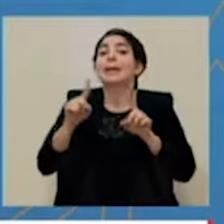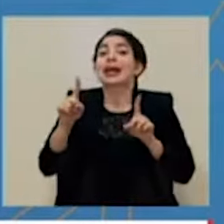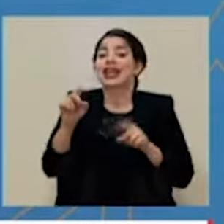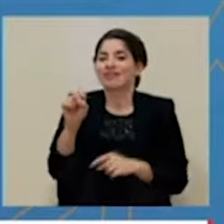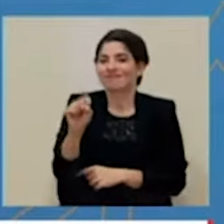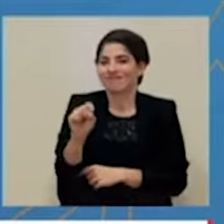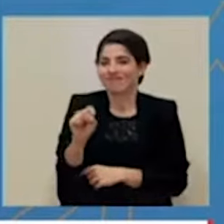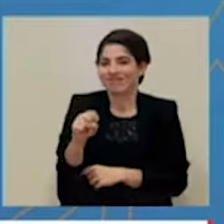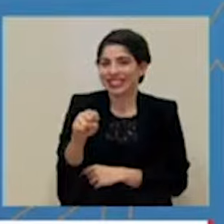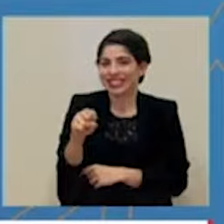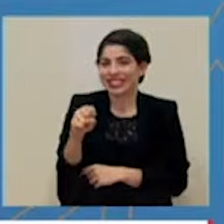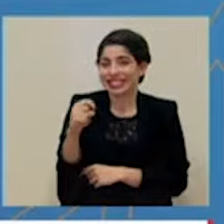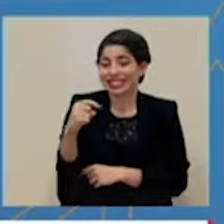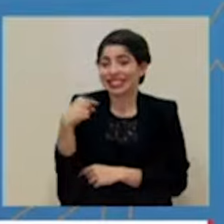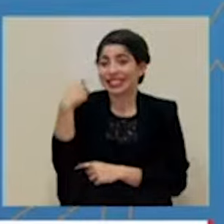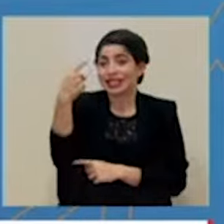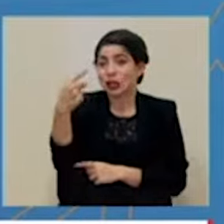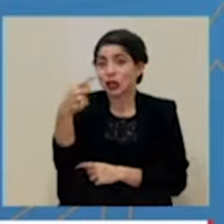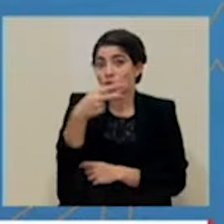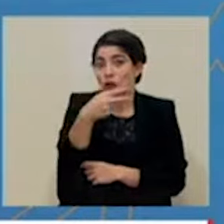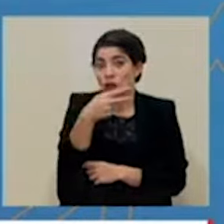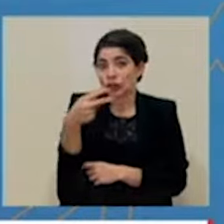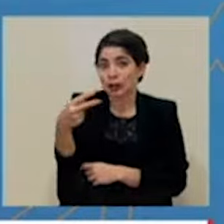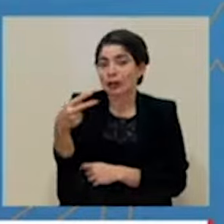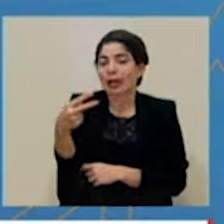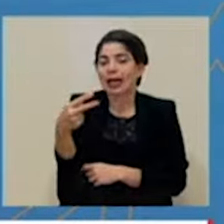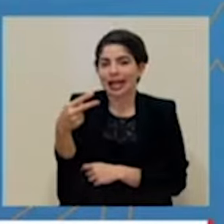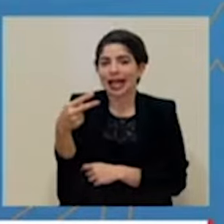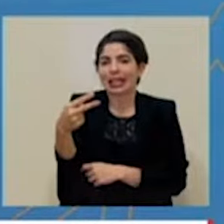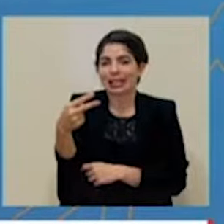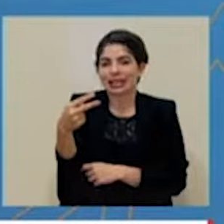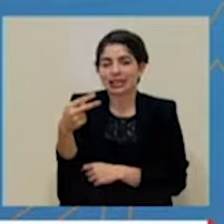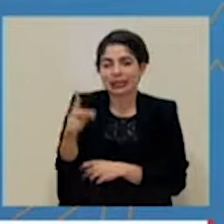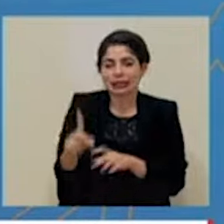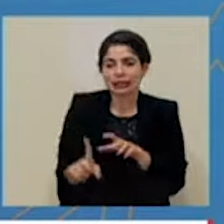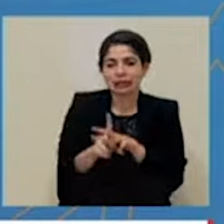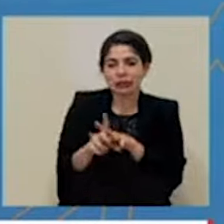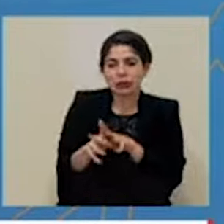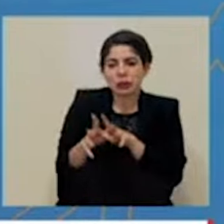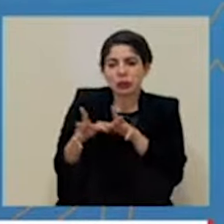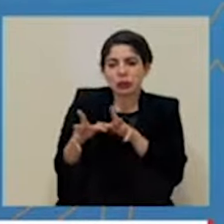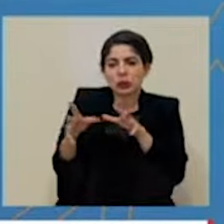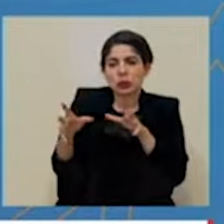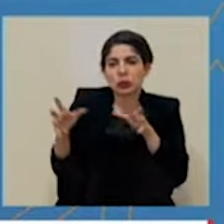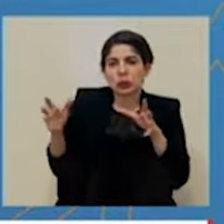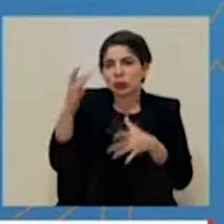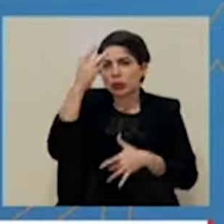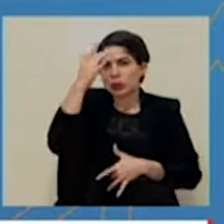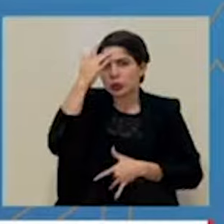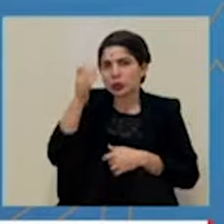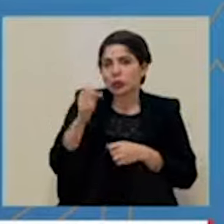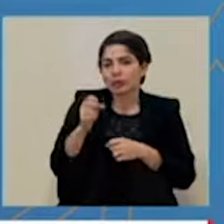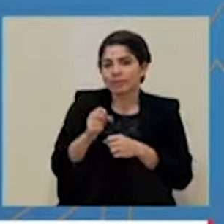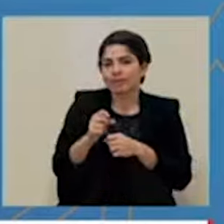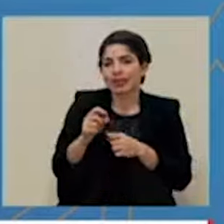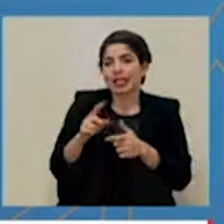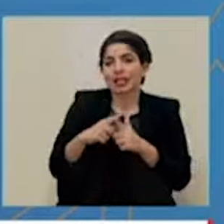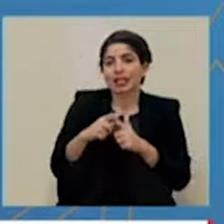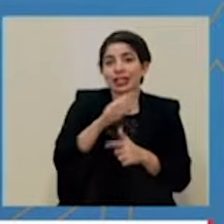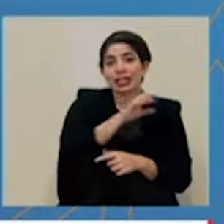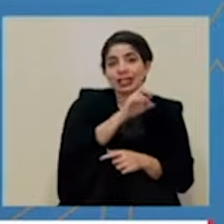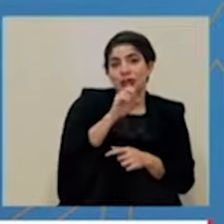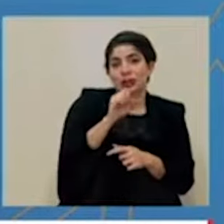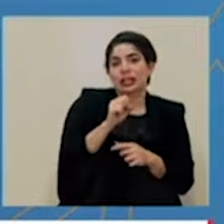para las próximas dos semanas se está presentando un aumento de los casos y se ha establecido por parte de la Caja